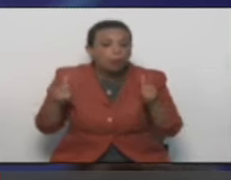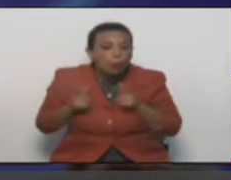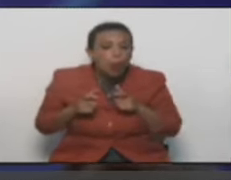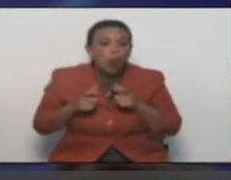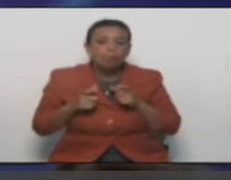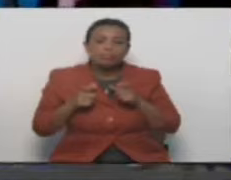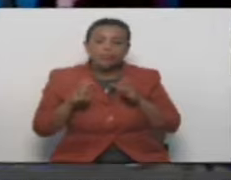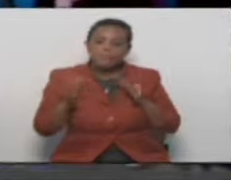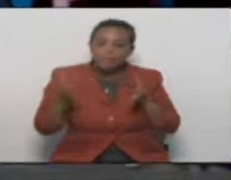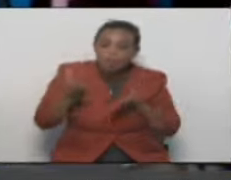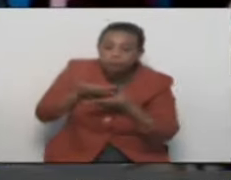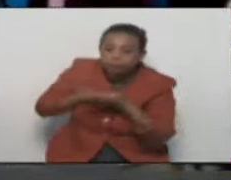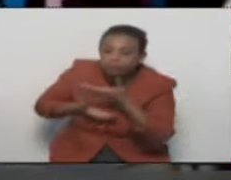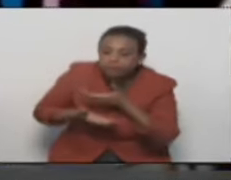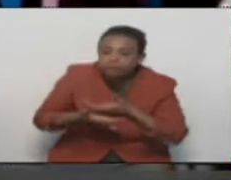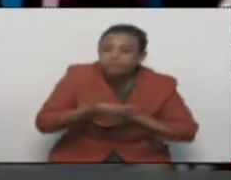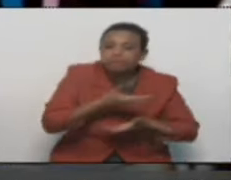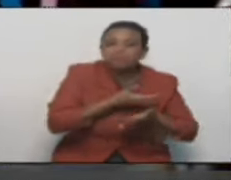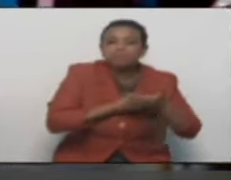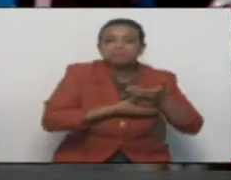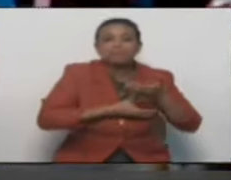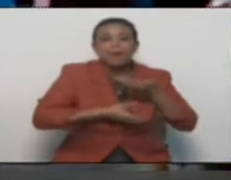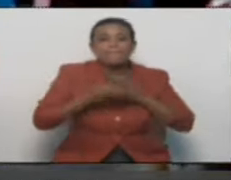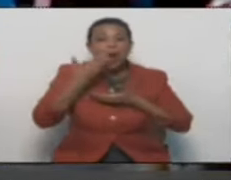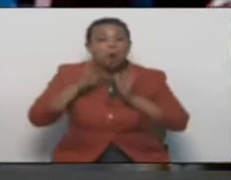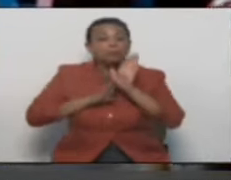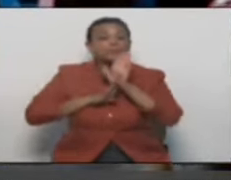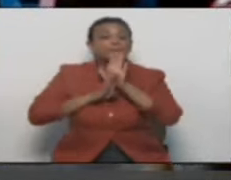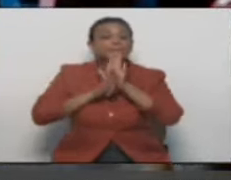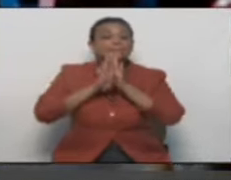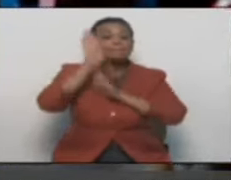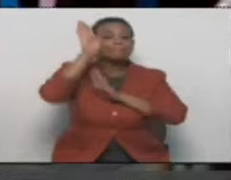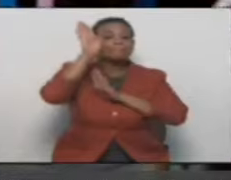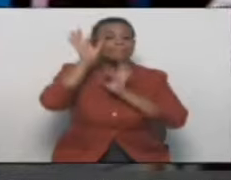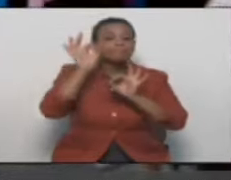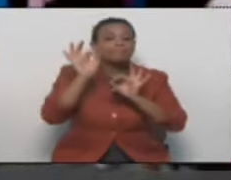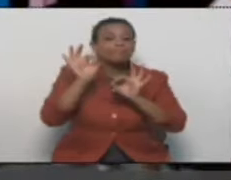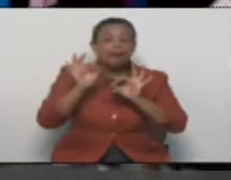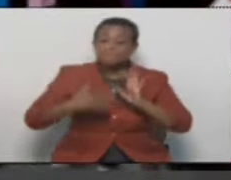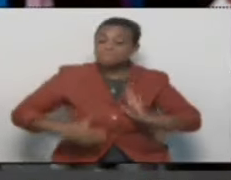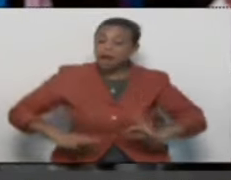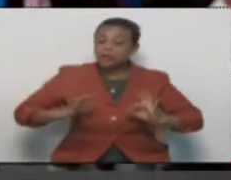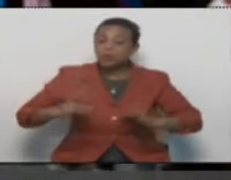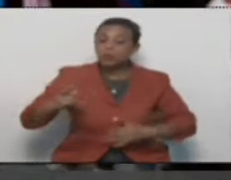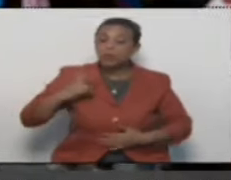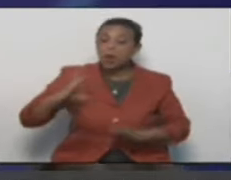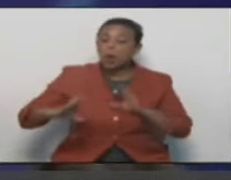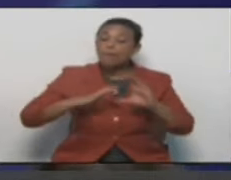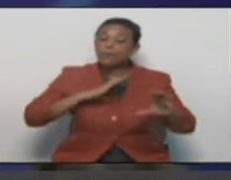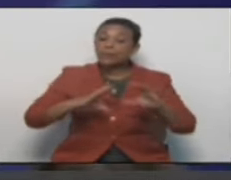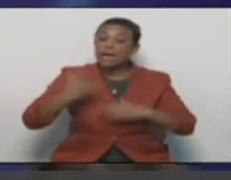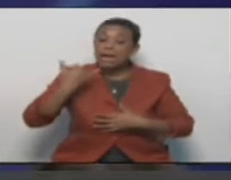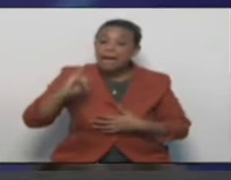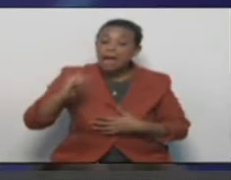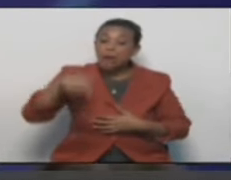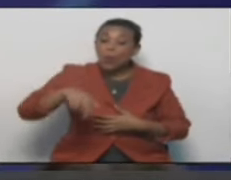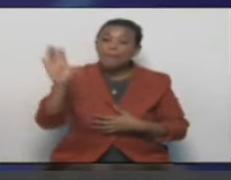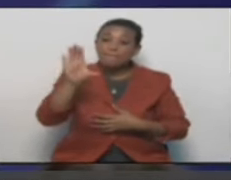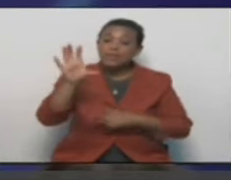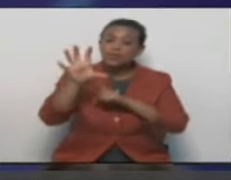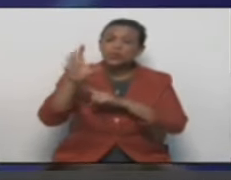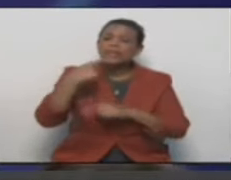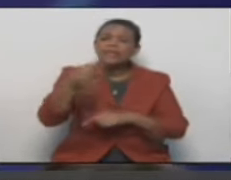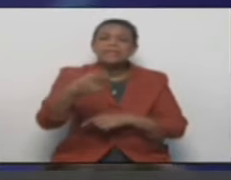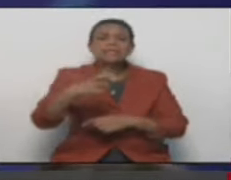brecha, pero hacia arriba, apuntalando al máximo nivel de comunicación que tiene que tener el país. ¿Qué